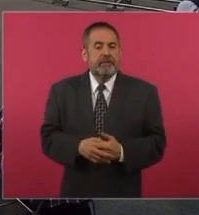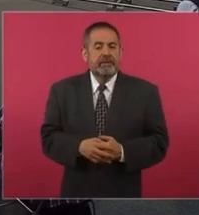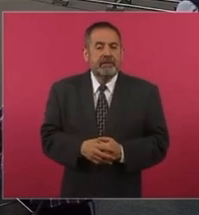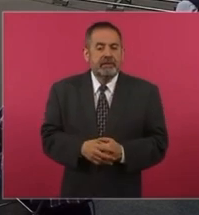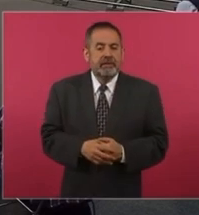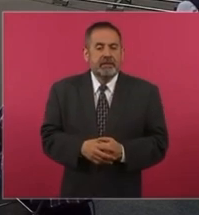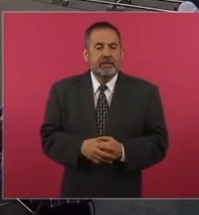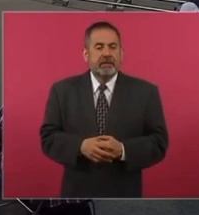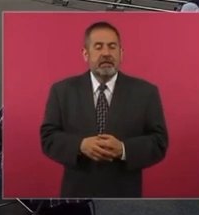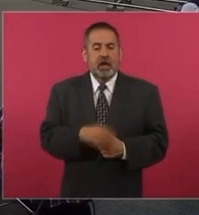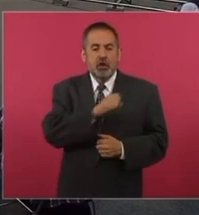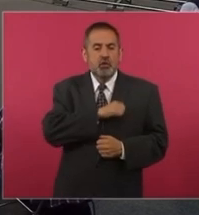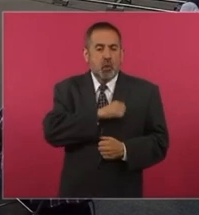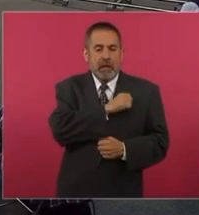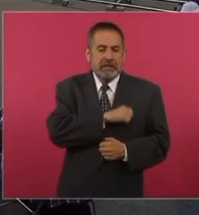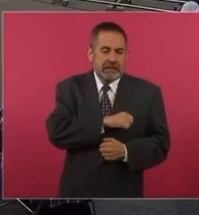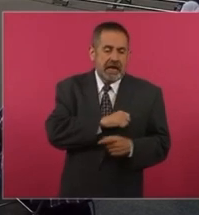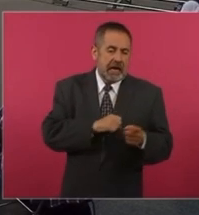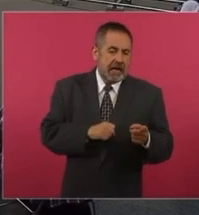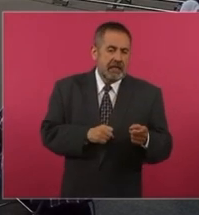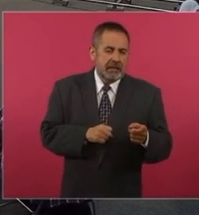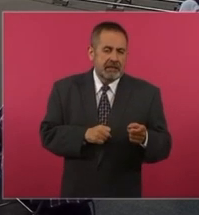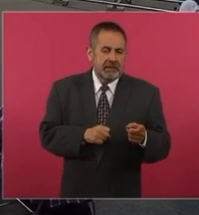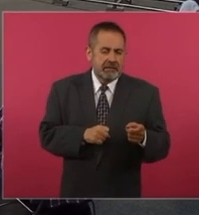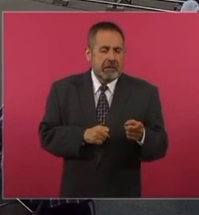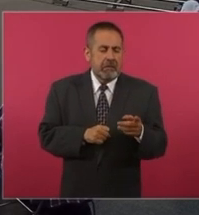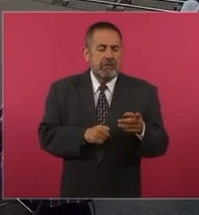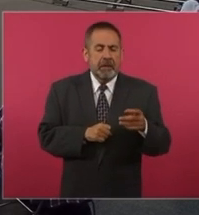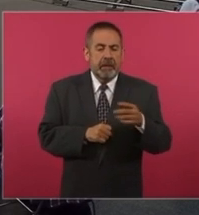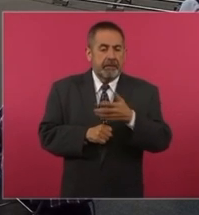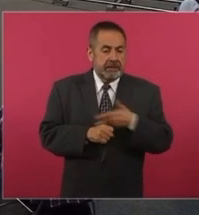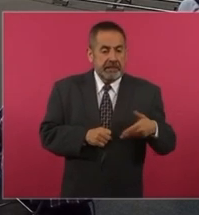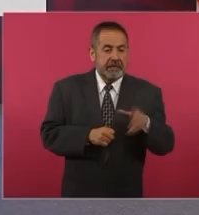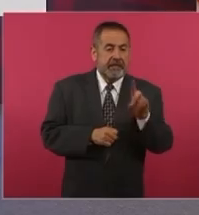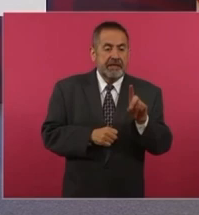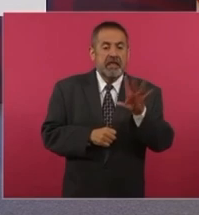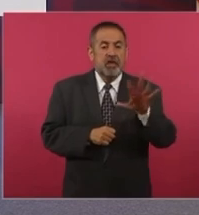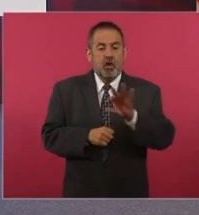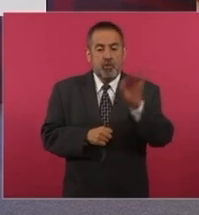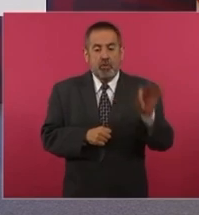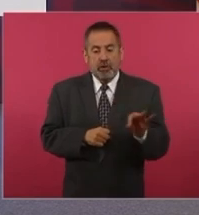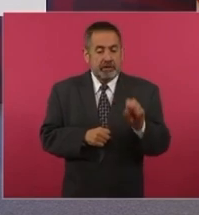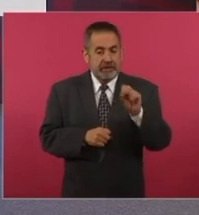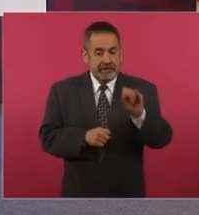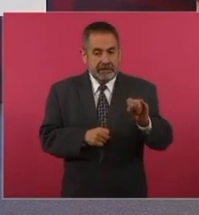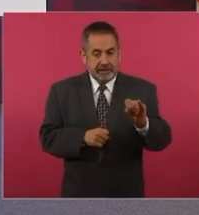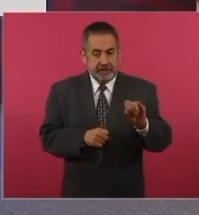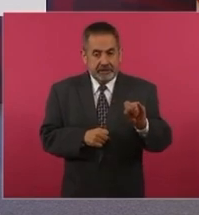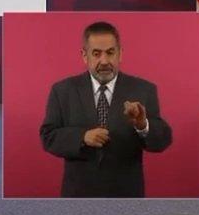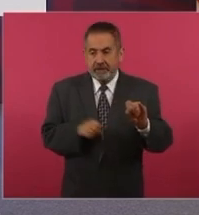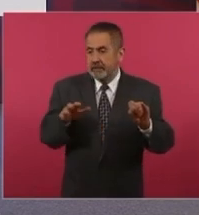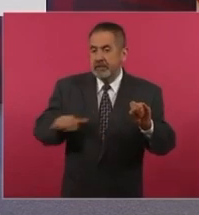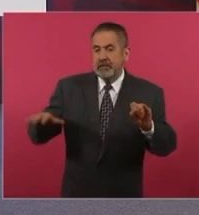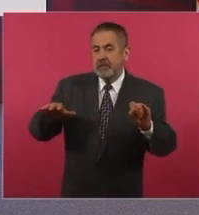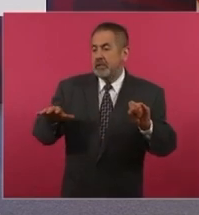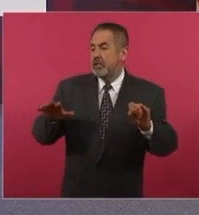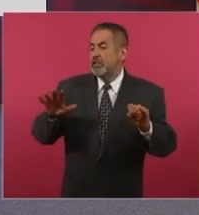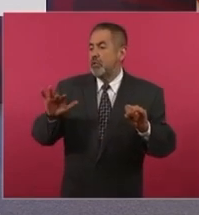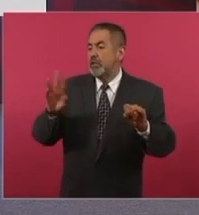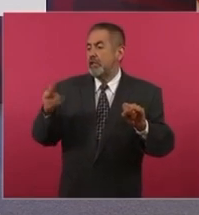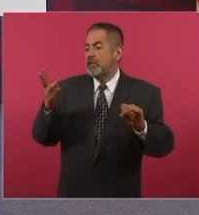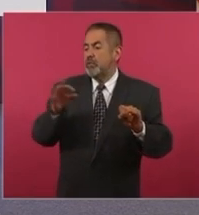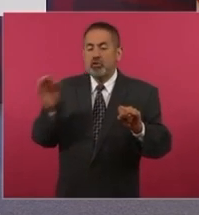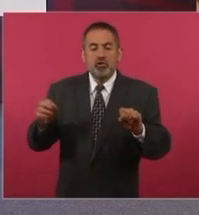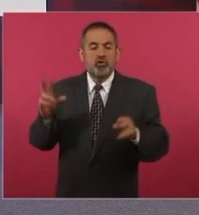de Suecia, Ulf Christensen, tiene el 35 por ciento a favor de los ciudadanos y un 53